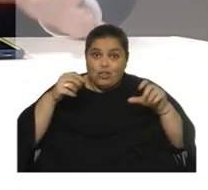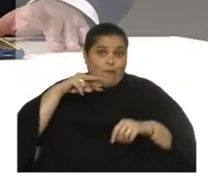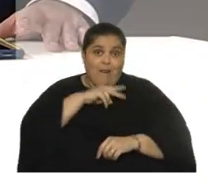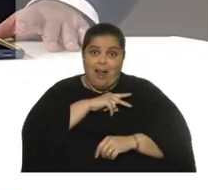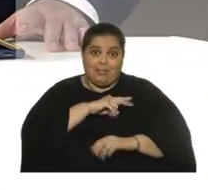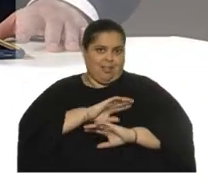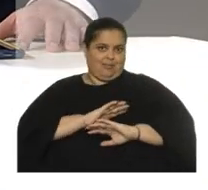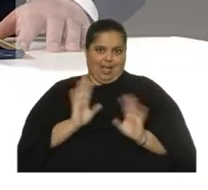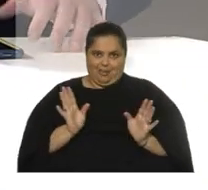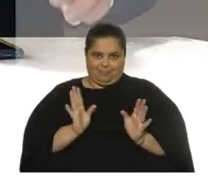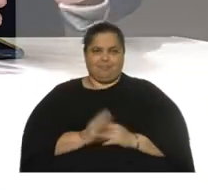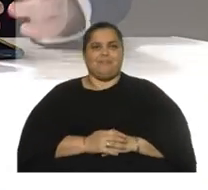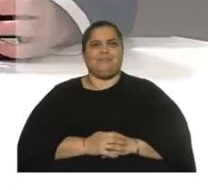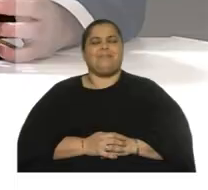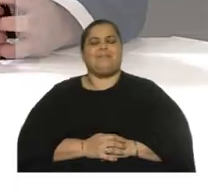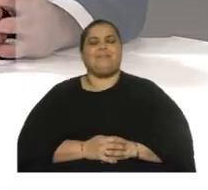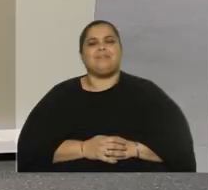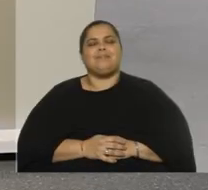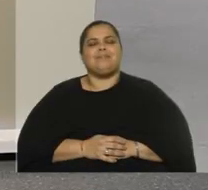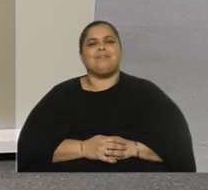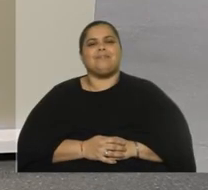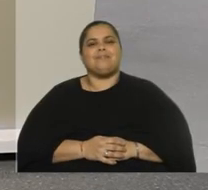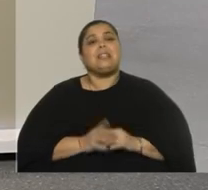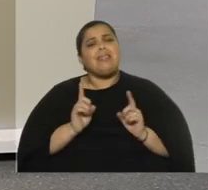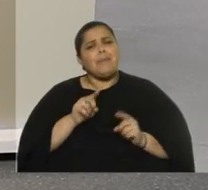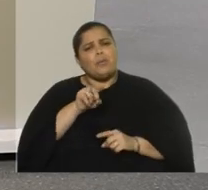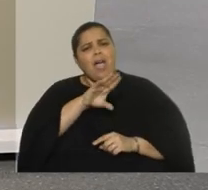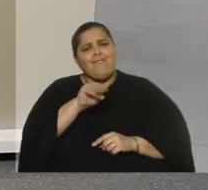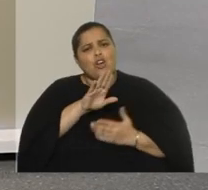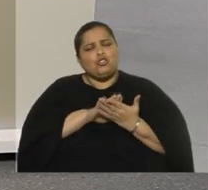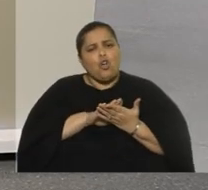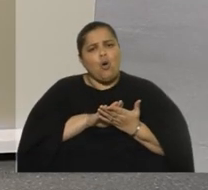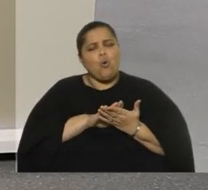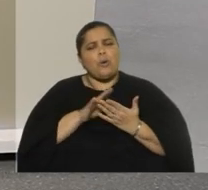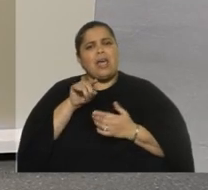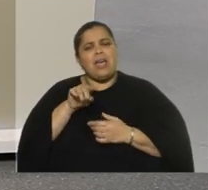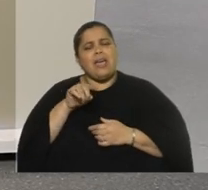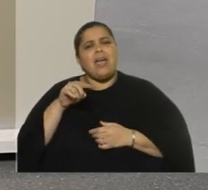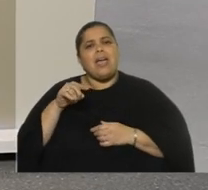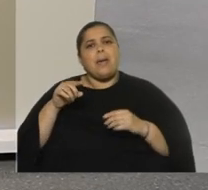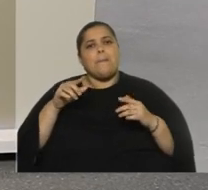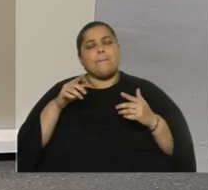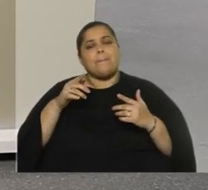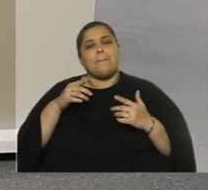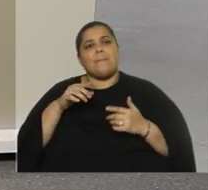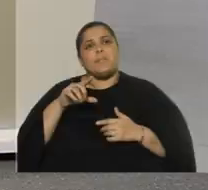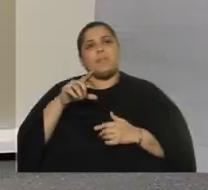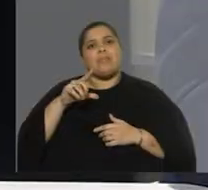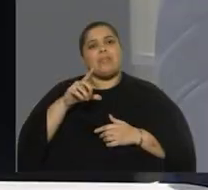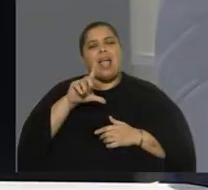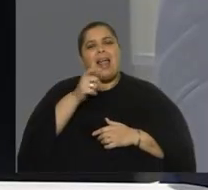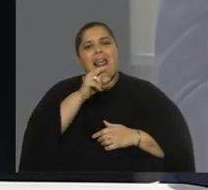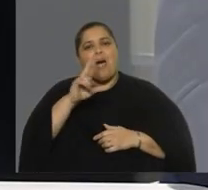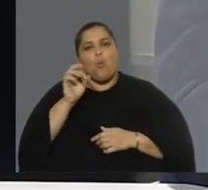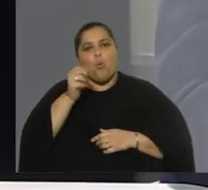la dejo por ahí porque no... Yo también salí al cruce de la vice en Canciller de Colombia, Laura Gil, que dijo que era falso. Bueno, pero ¿cómo no va a decir Laura Gil que es falso?